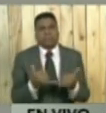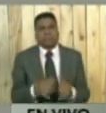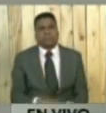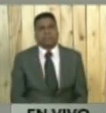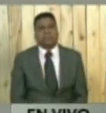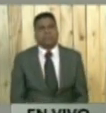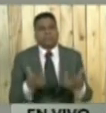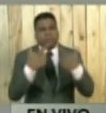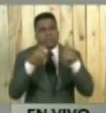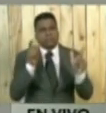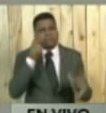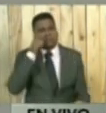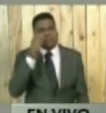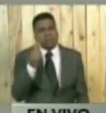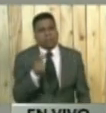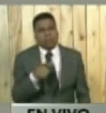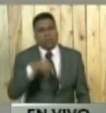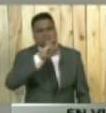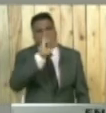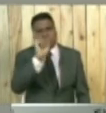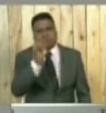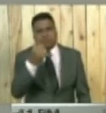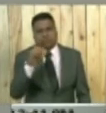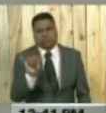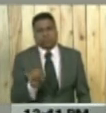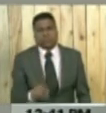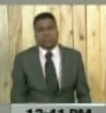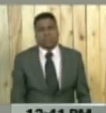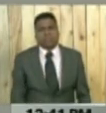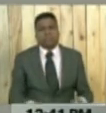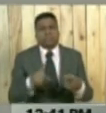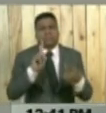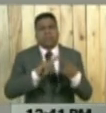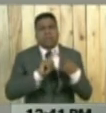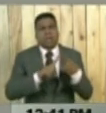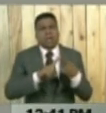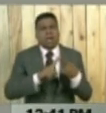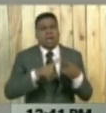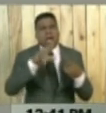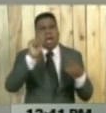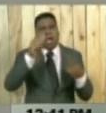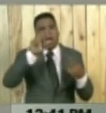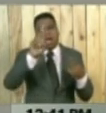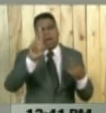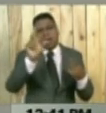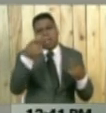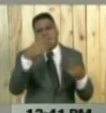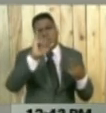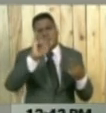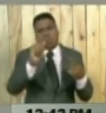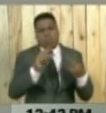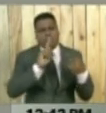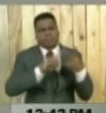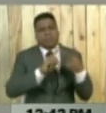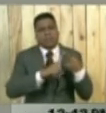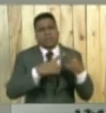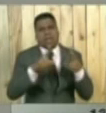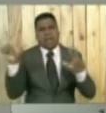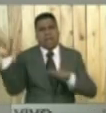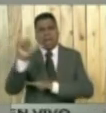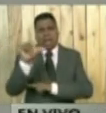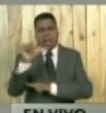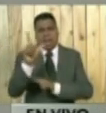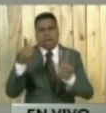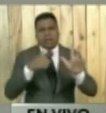en el estado Zulia, en el estado Aragua, en el estado Alara, en el estado Monaga y en el distrito